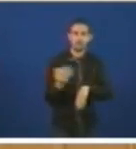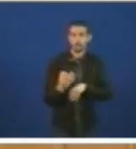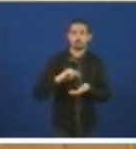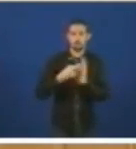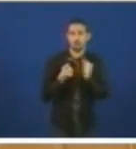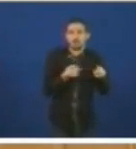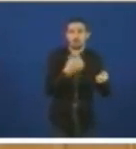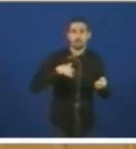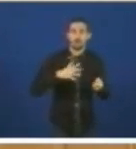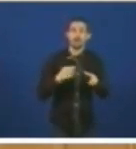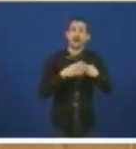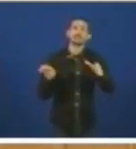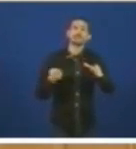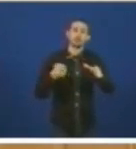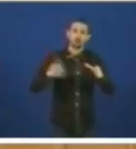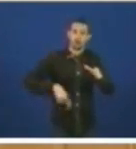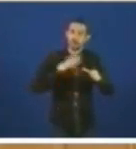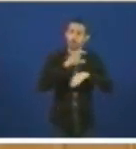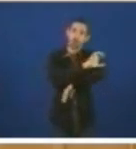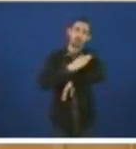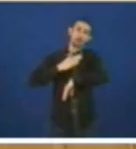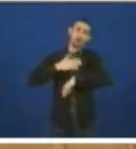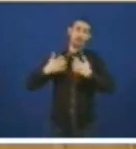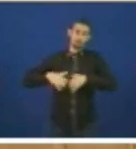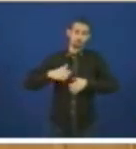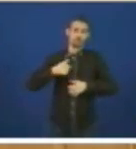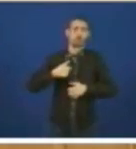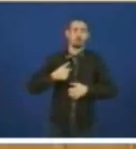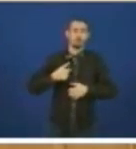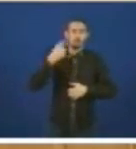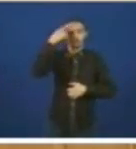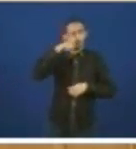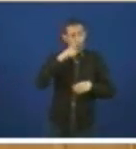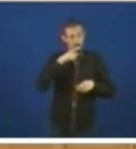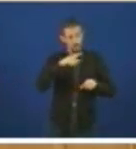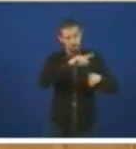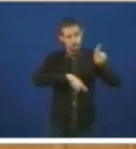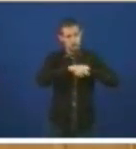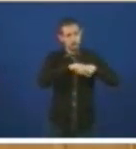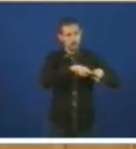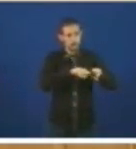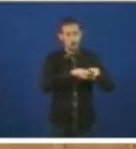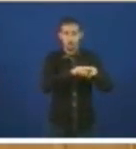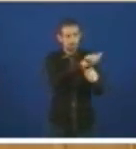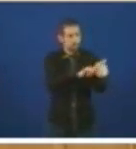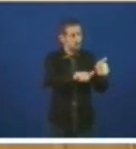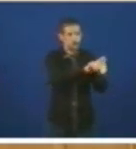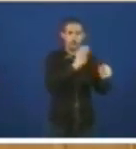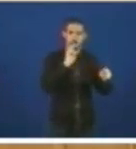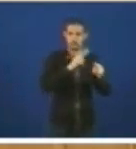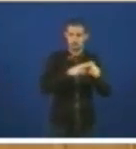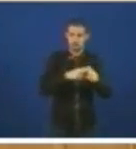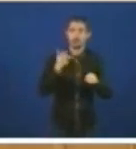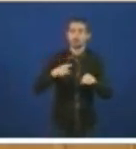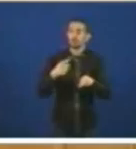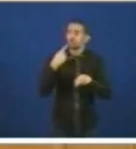das teleiros e porque esta consellería ten tomado este este problema como unha prioridade comprendo a